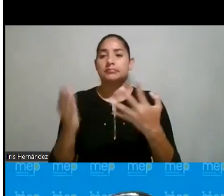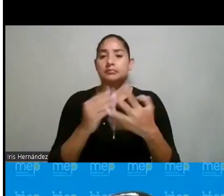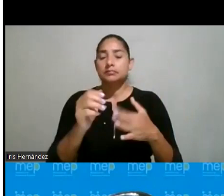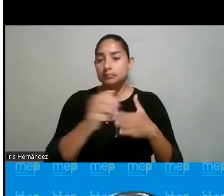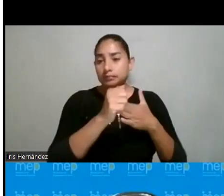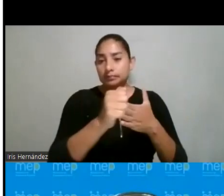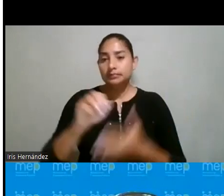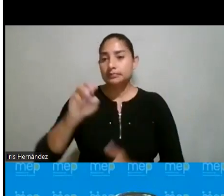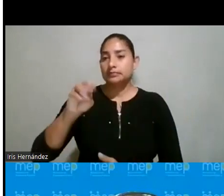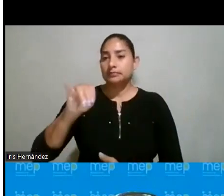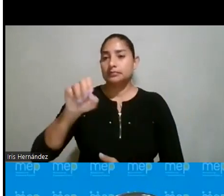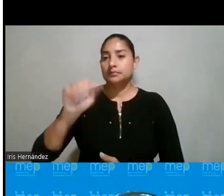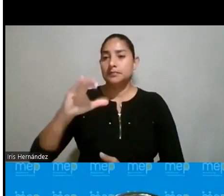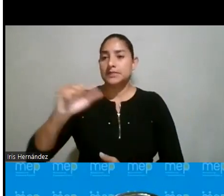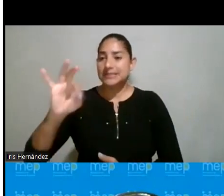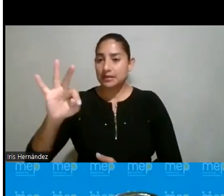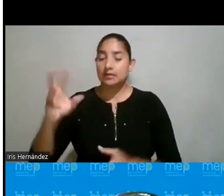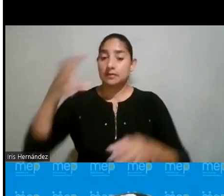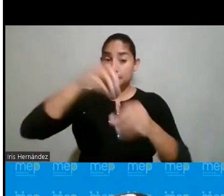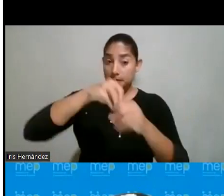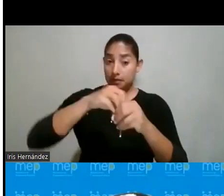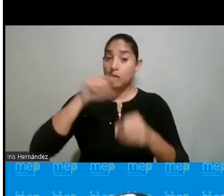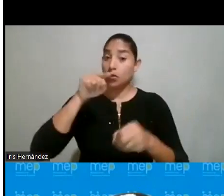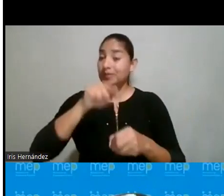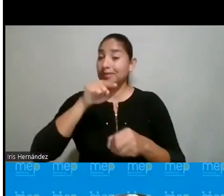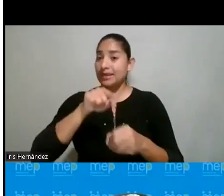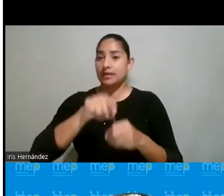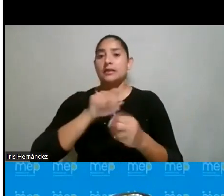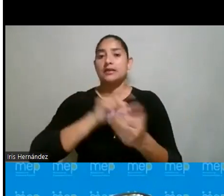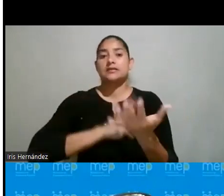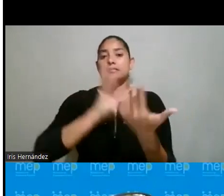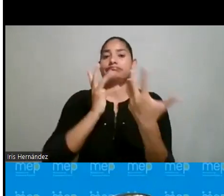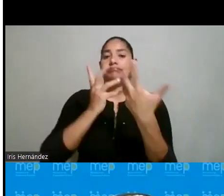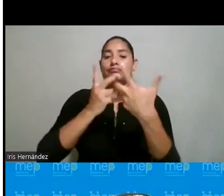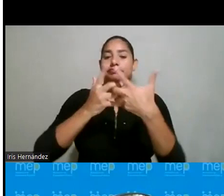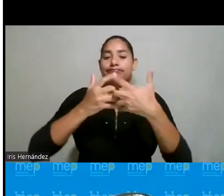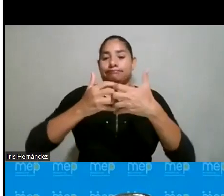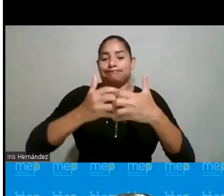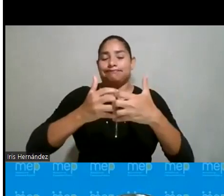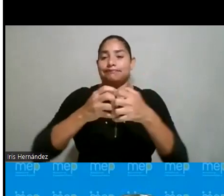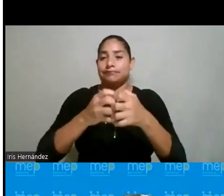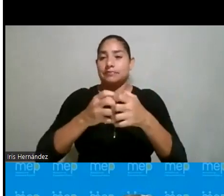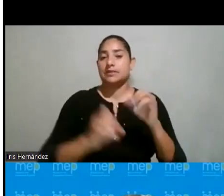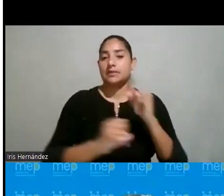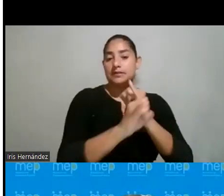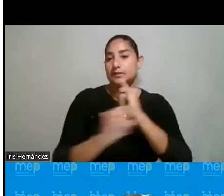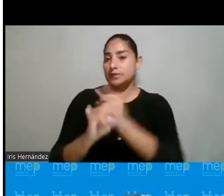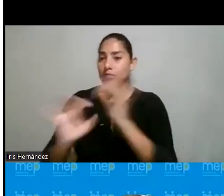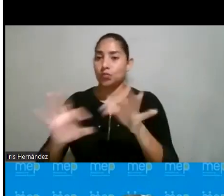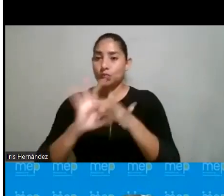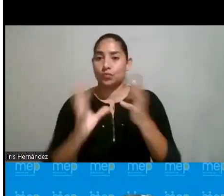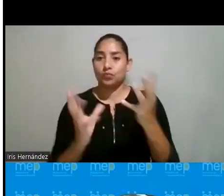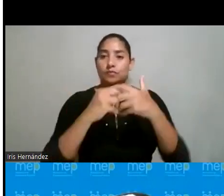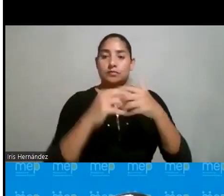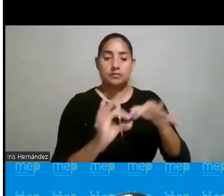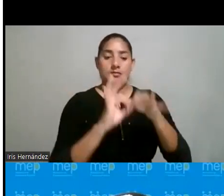MISID y que nosotros también somos parte de ese engranaje, ¿verdad?, de instancias que vienen